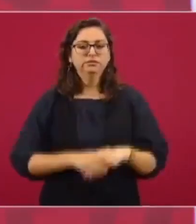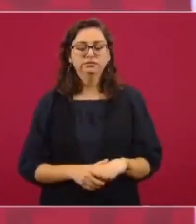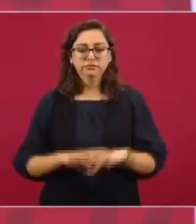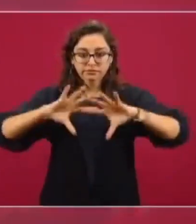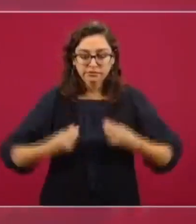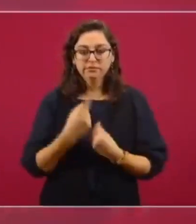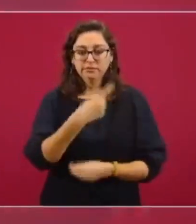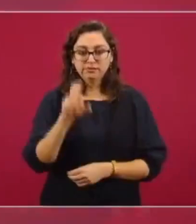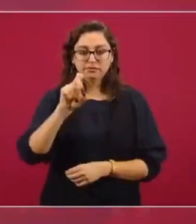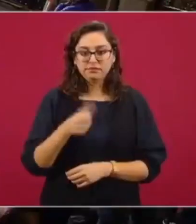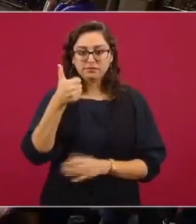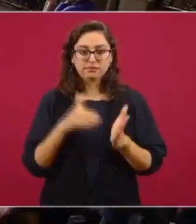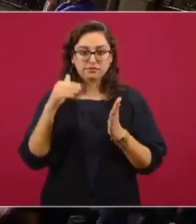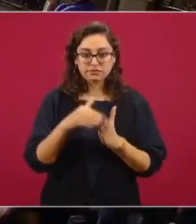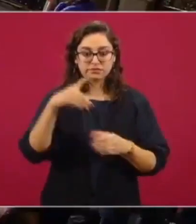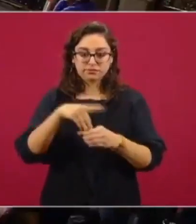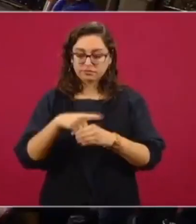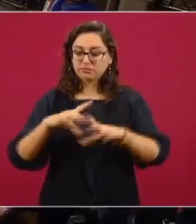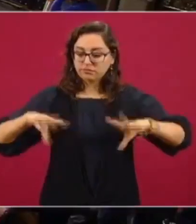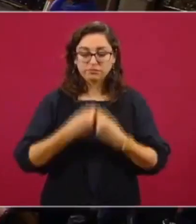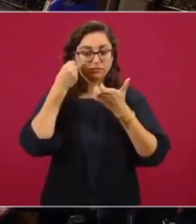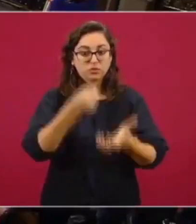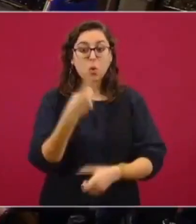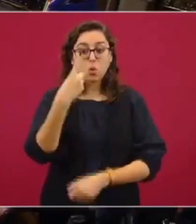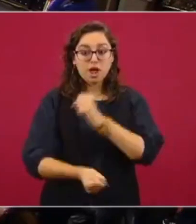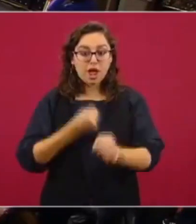de 136 millones en donativos, sólo en ese año.